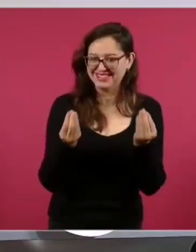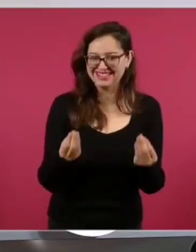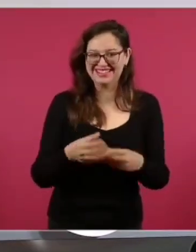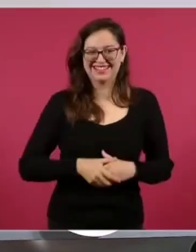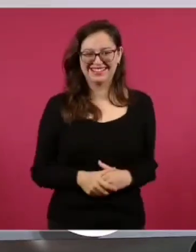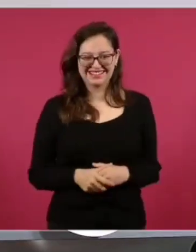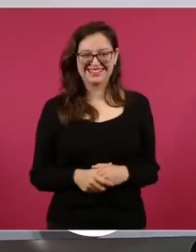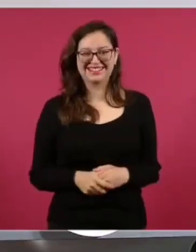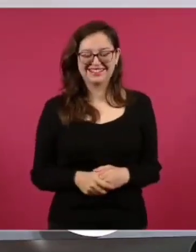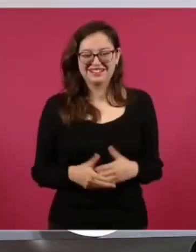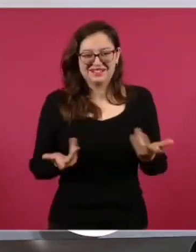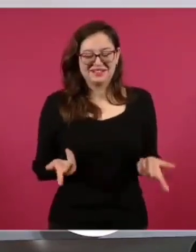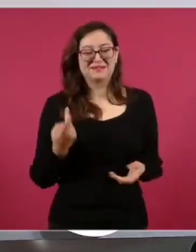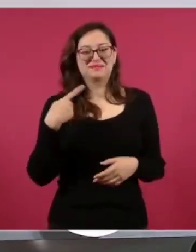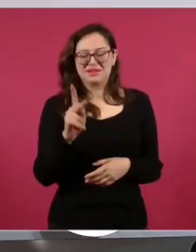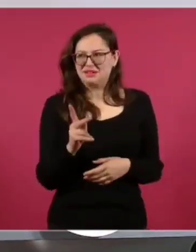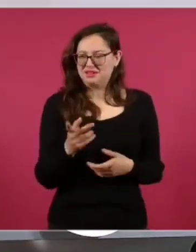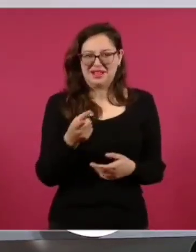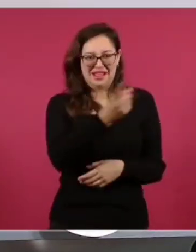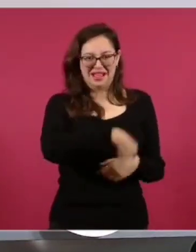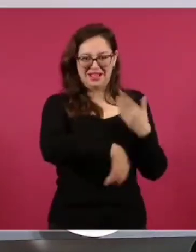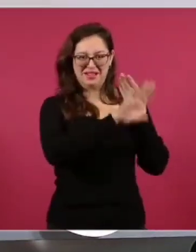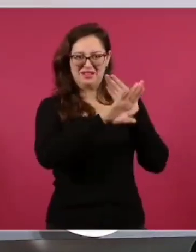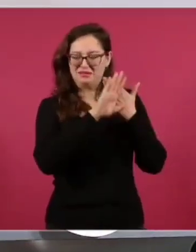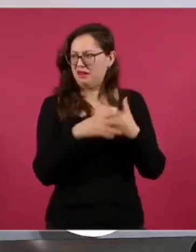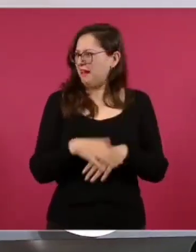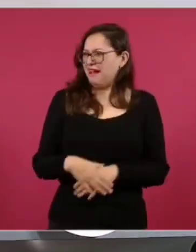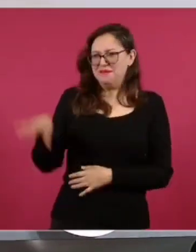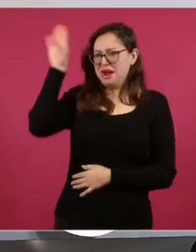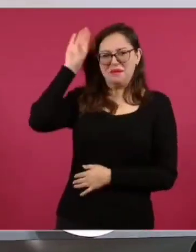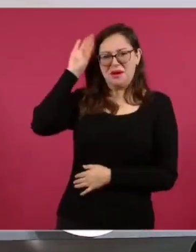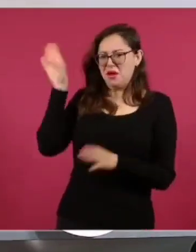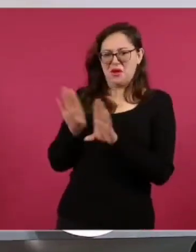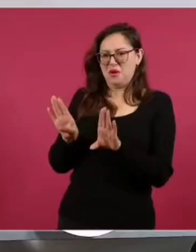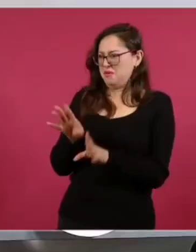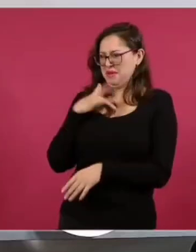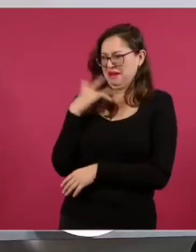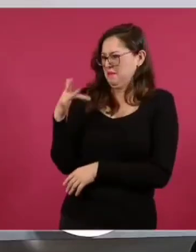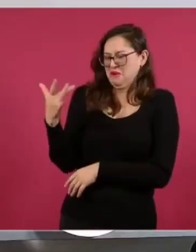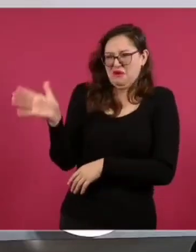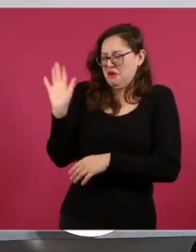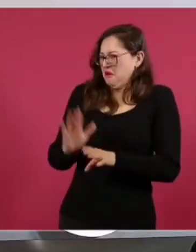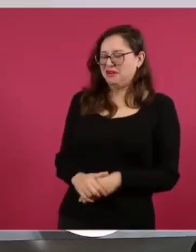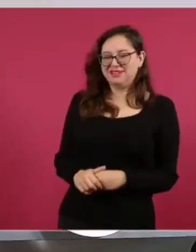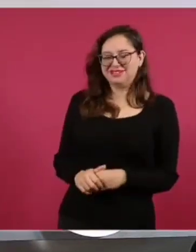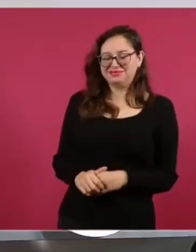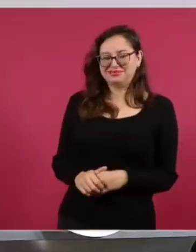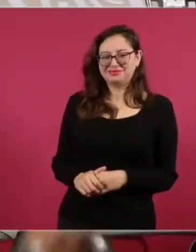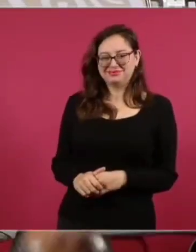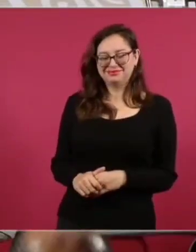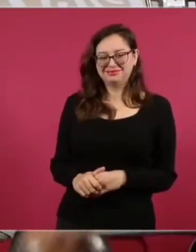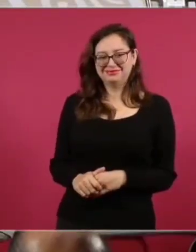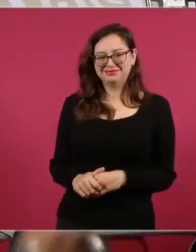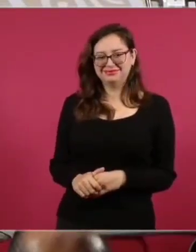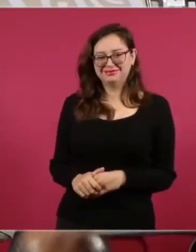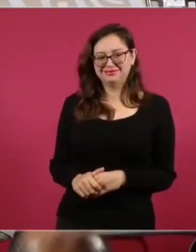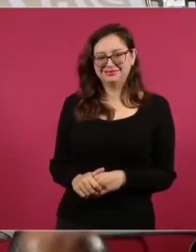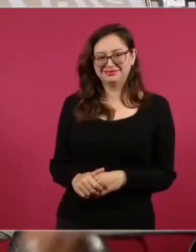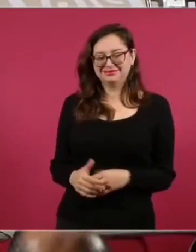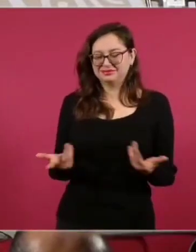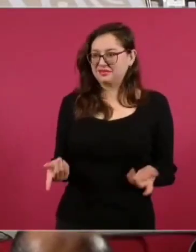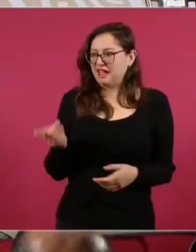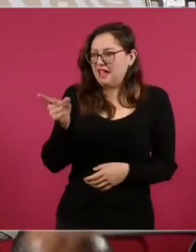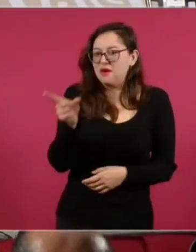Dice, pero cómo, barbaridad. Ella tan